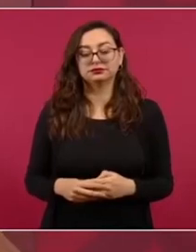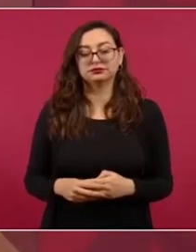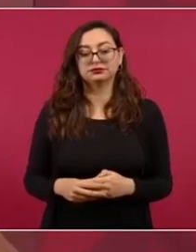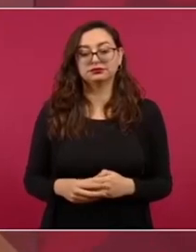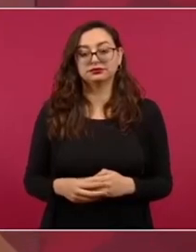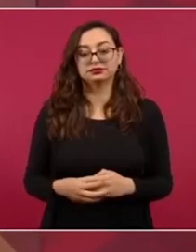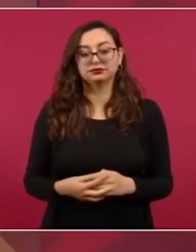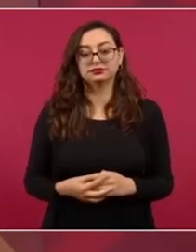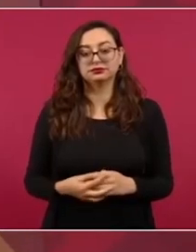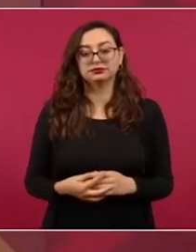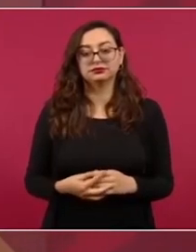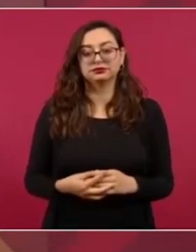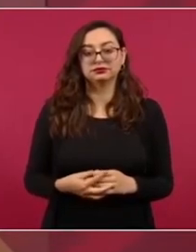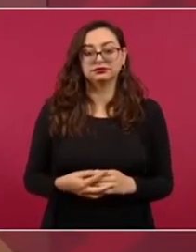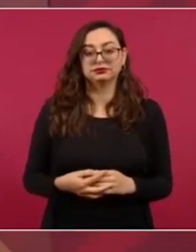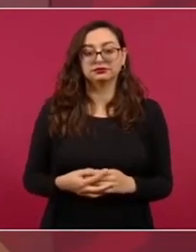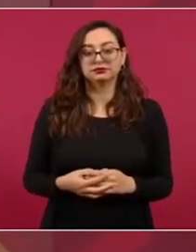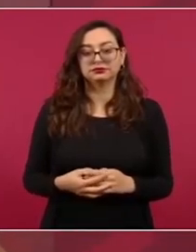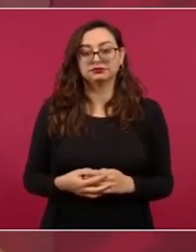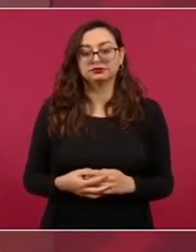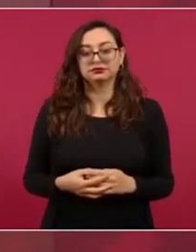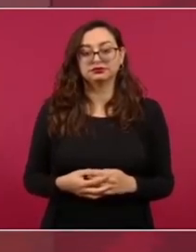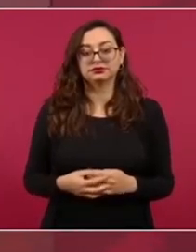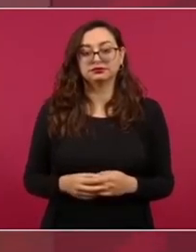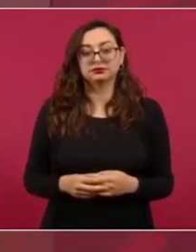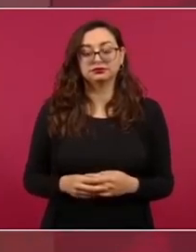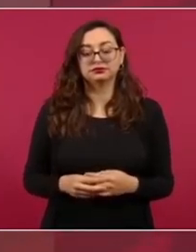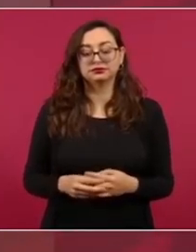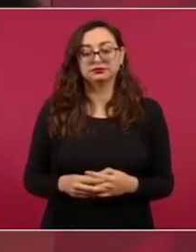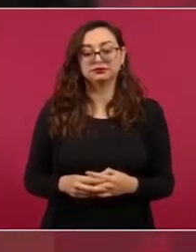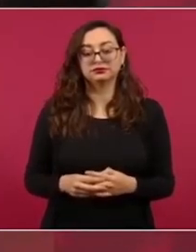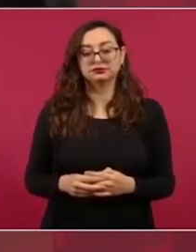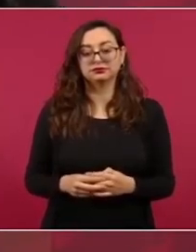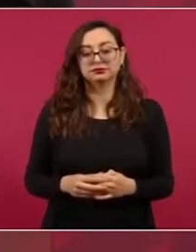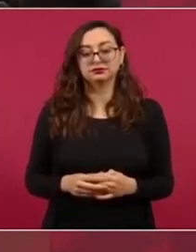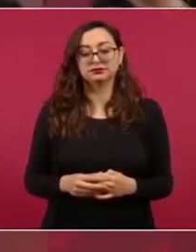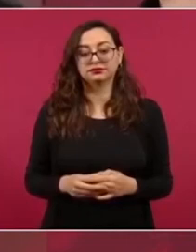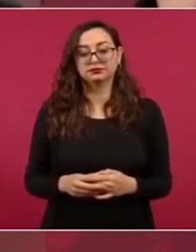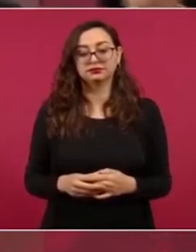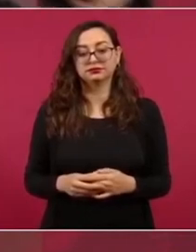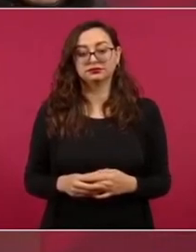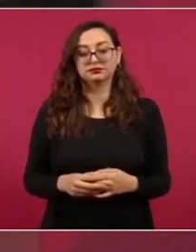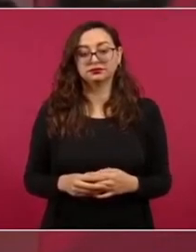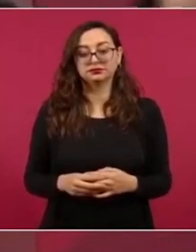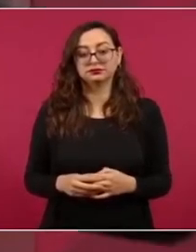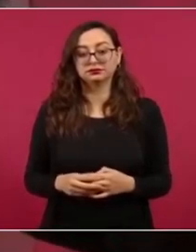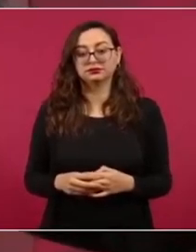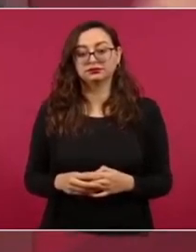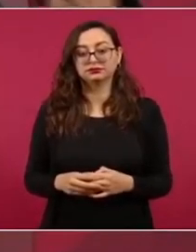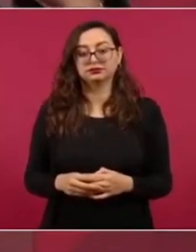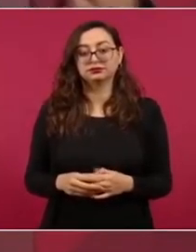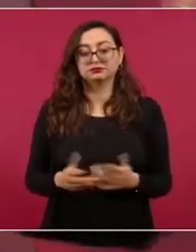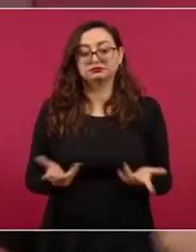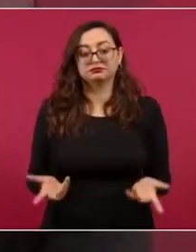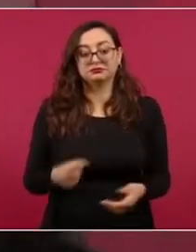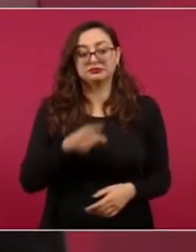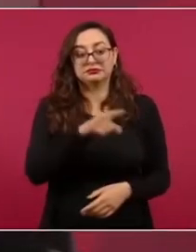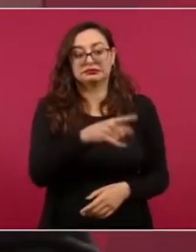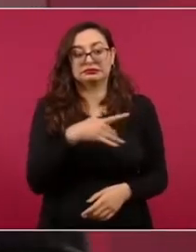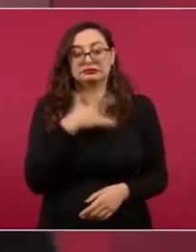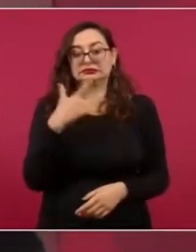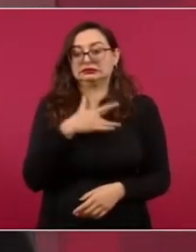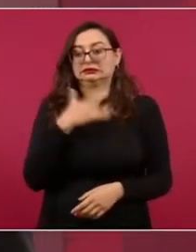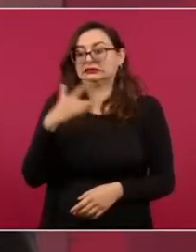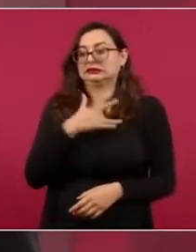Y cuando me imagino ya él siente que lo van a destituir,